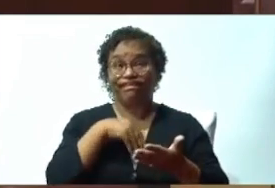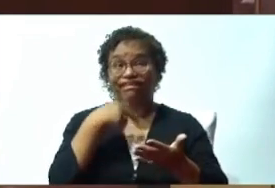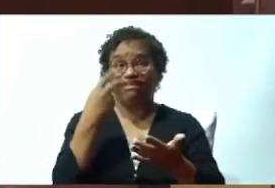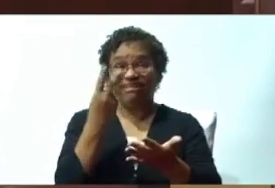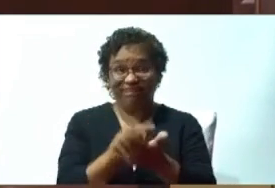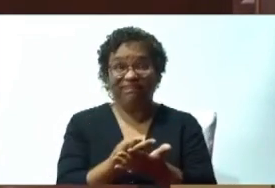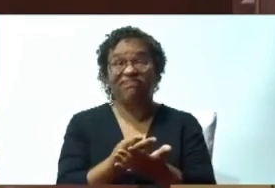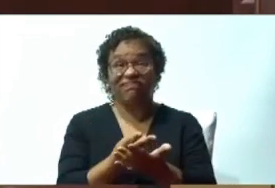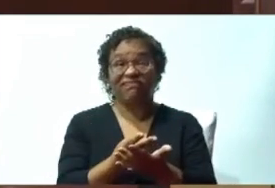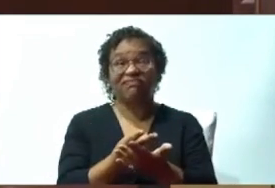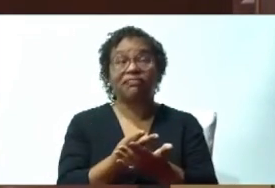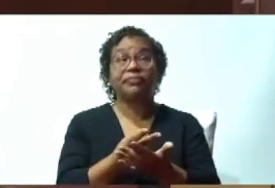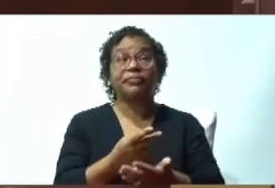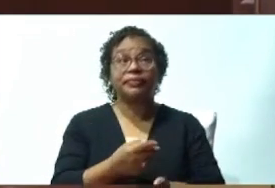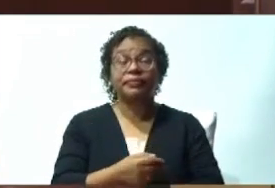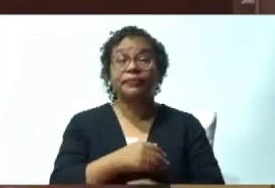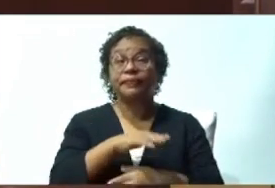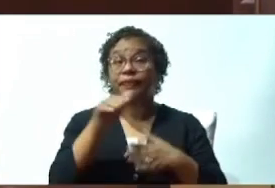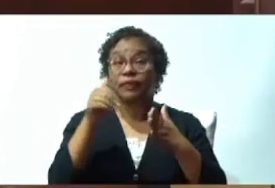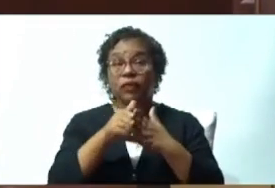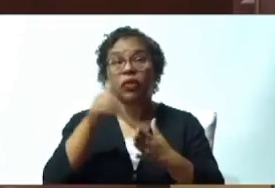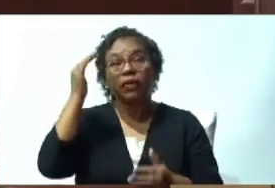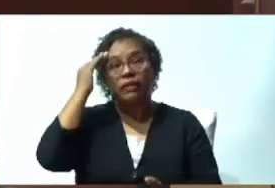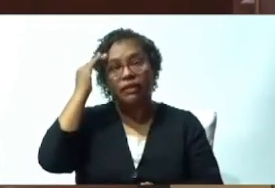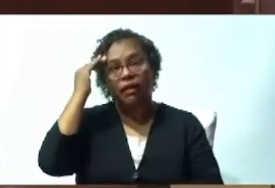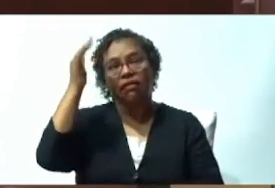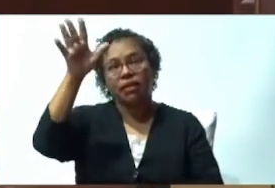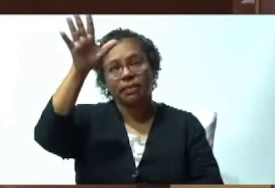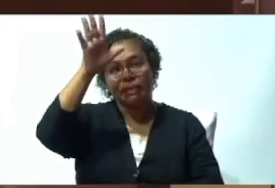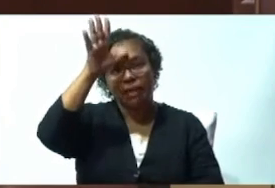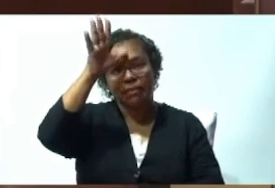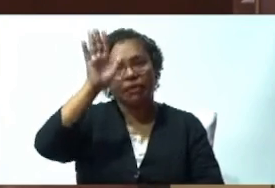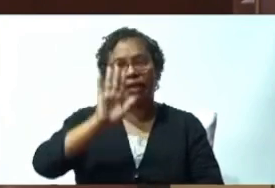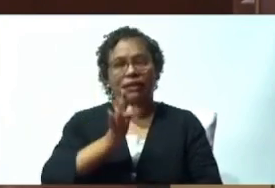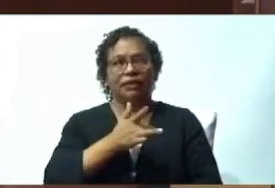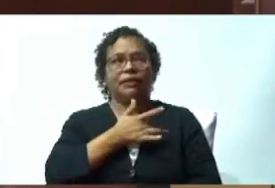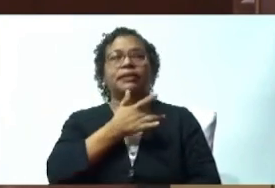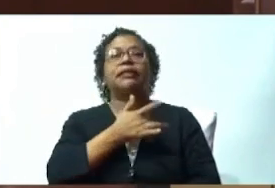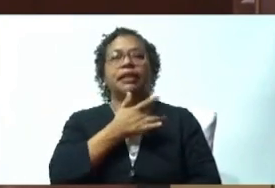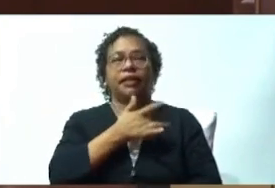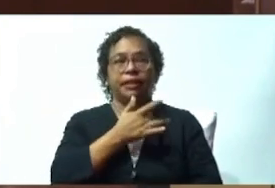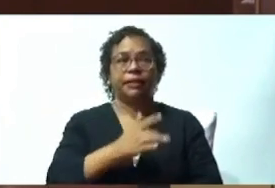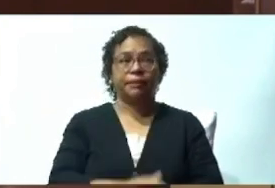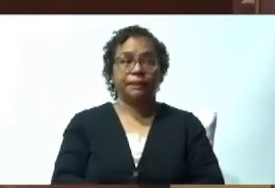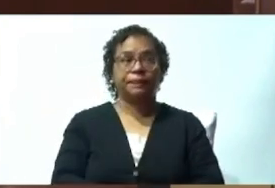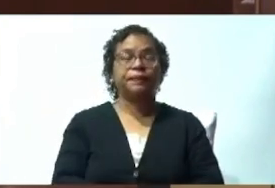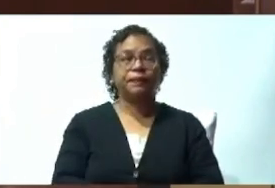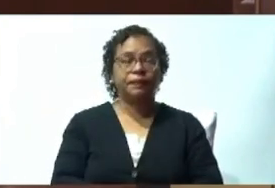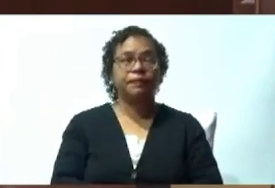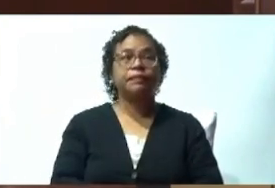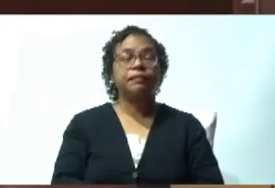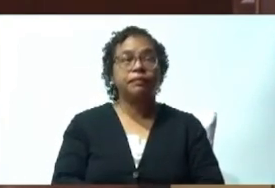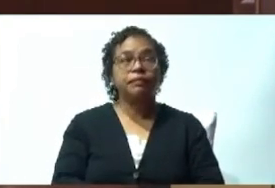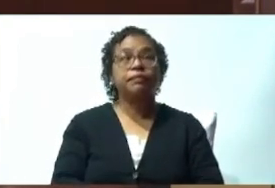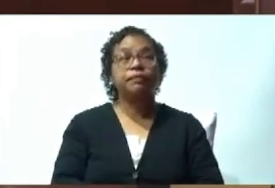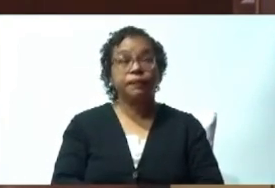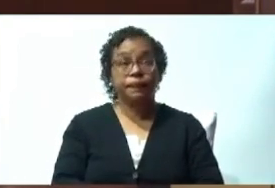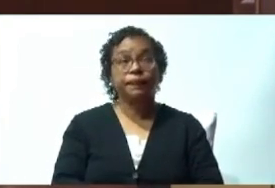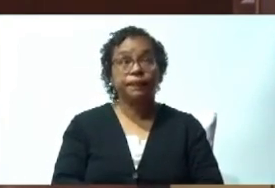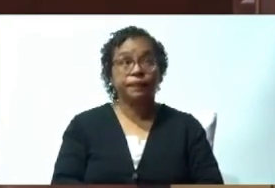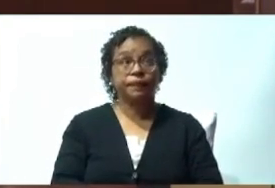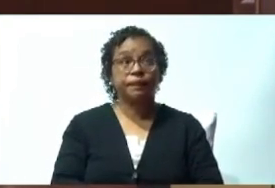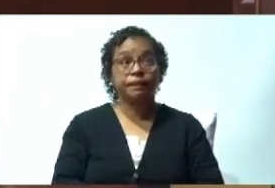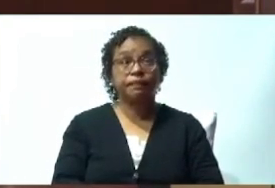débil y lo saben todos los que son padres. Hay una canción